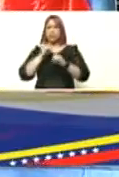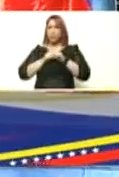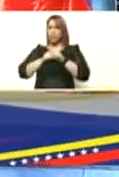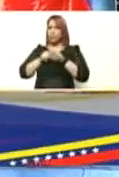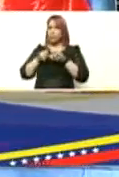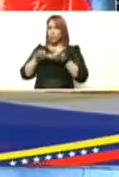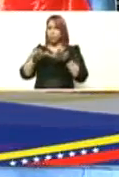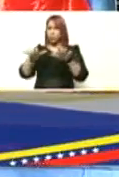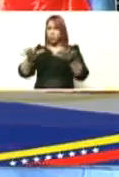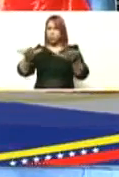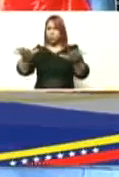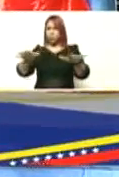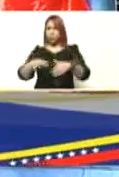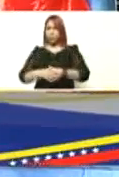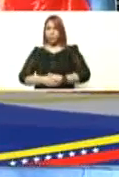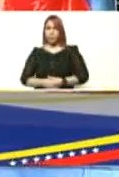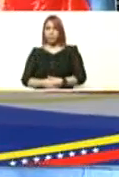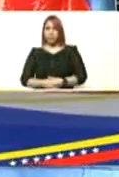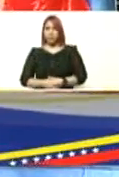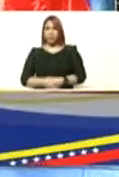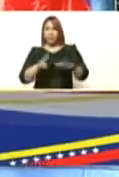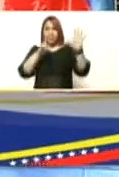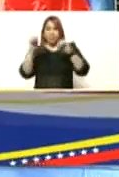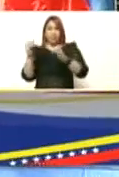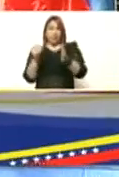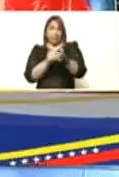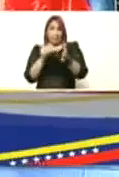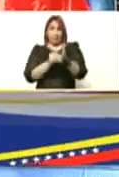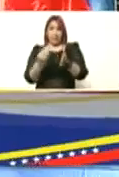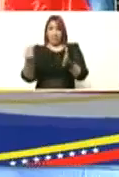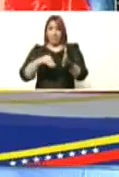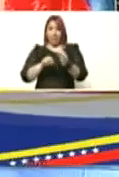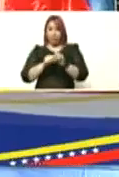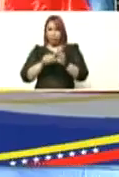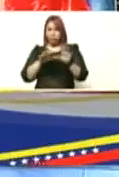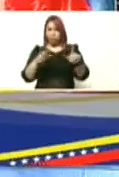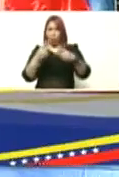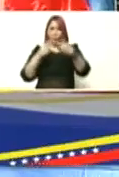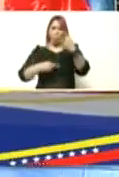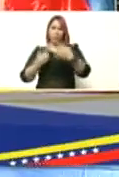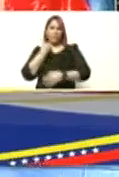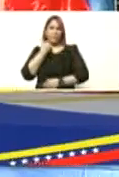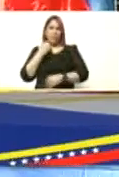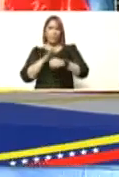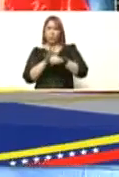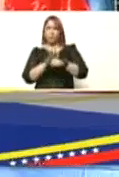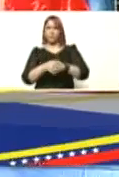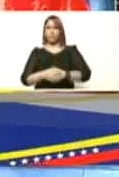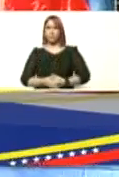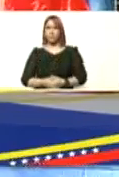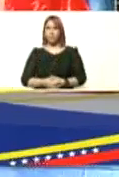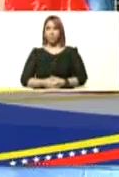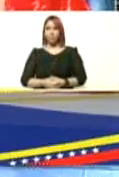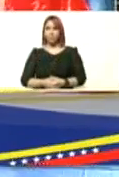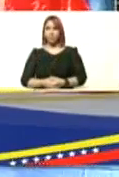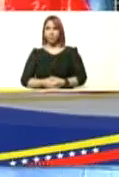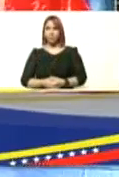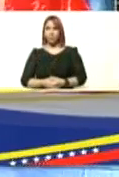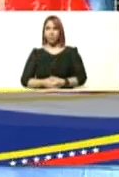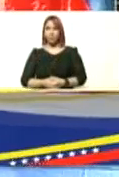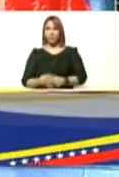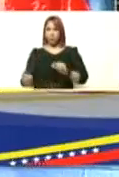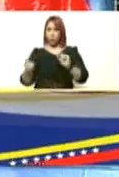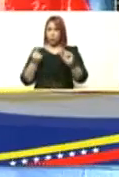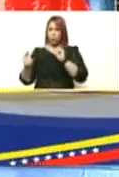contagio proceso de contagio 70 veces más contagiosa que el resto de las variantes que hemos conocido del coronavirus en el mundo se discute